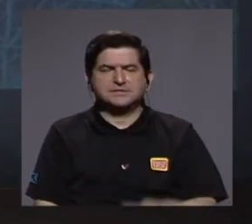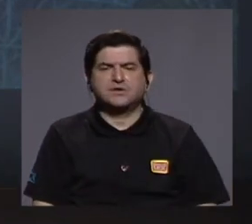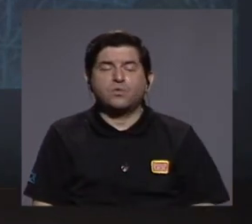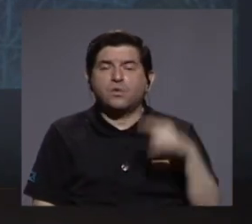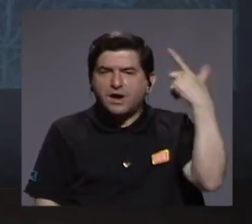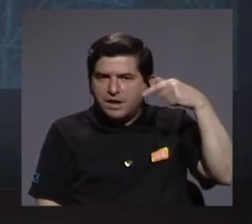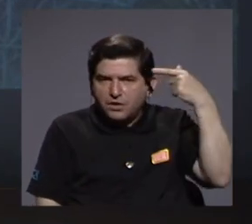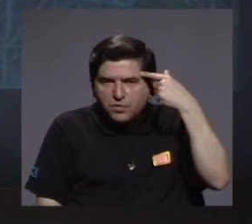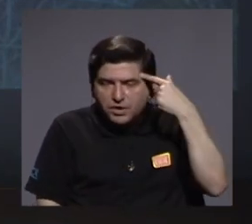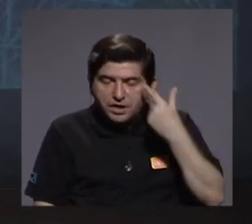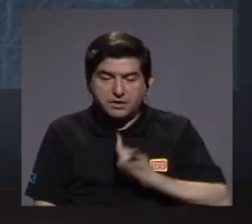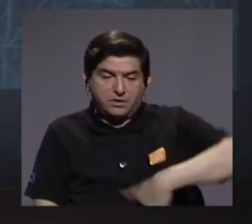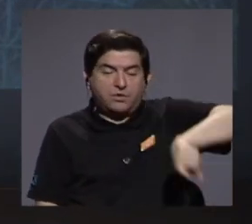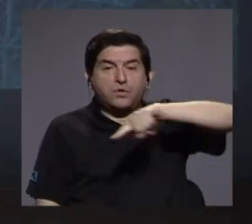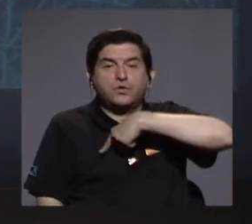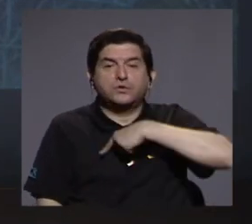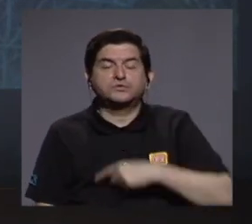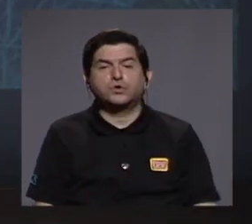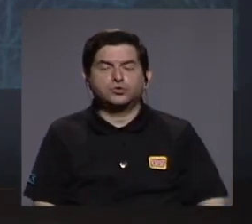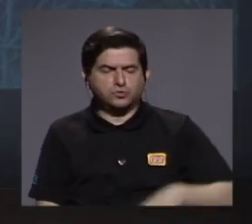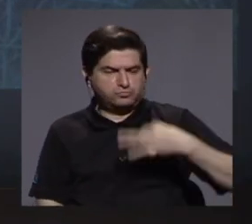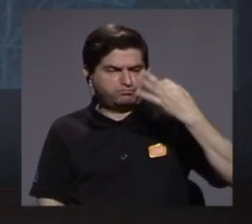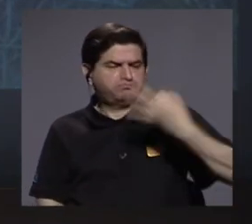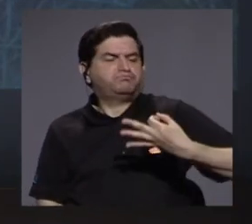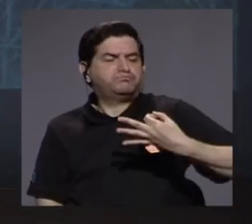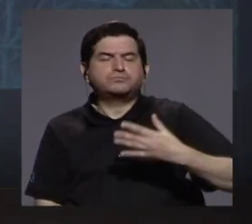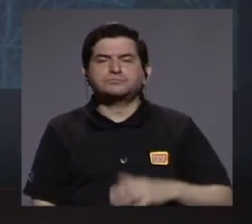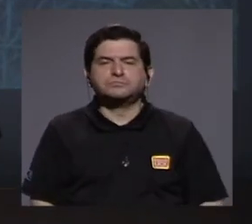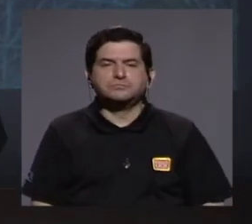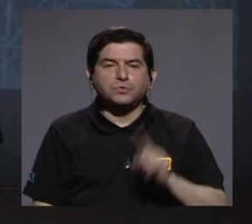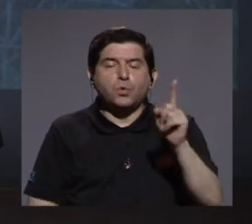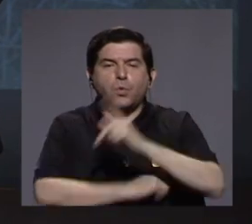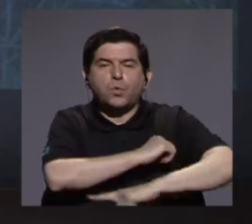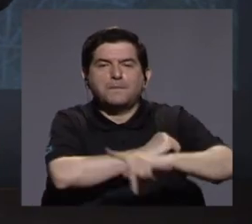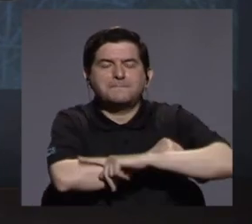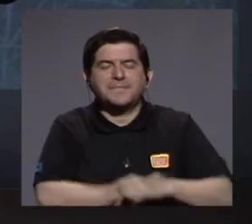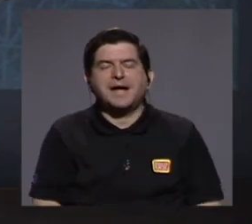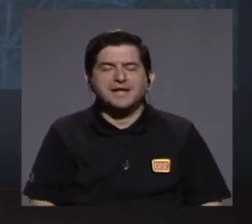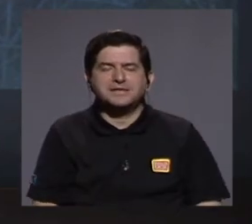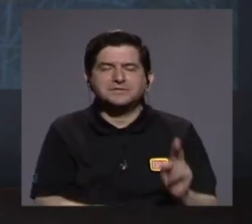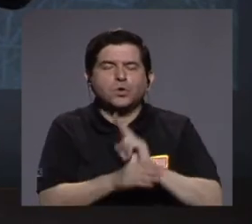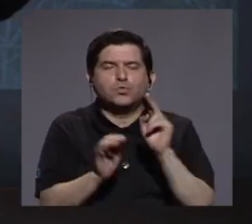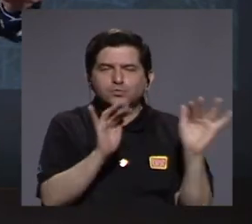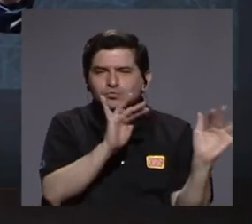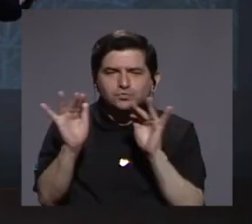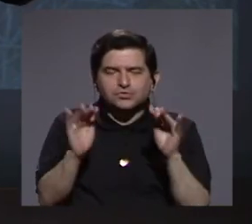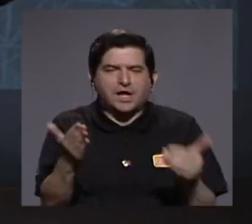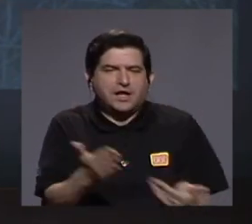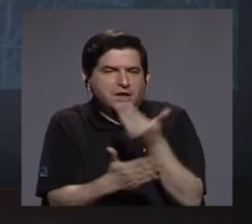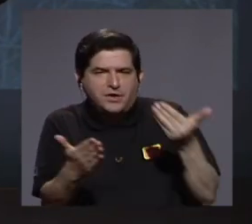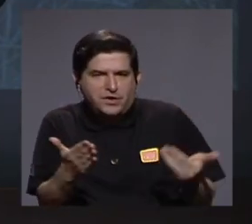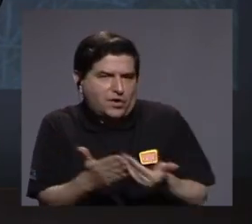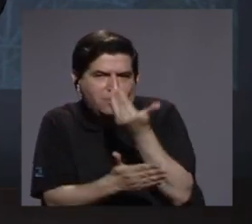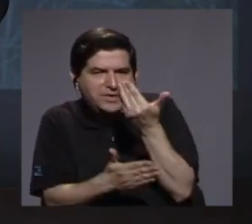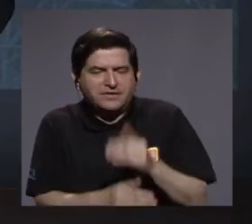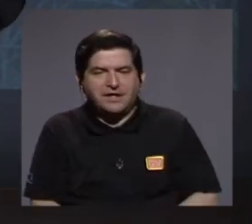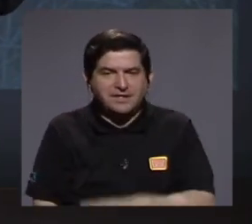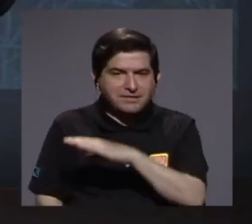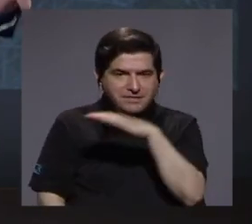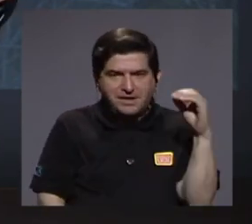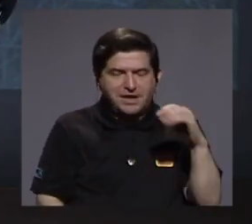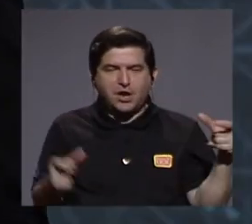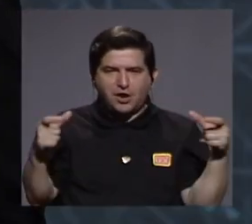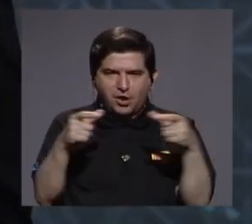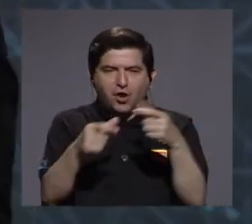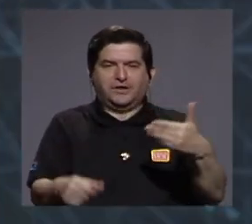Estado para que podamos nosotros consolidarnos como una nación digital, una nación innovadora, una nación